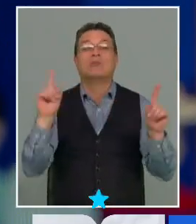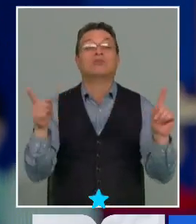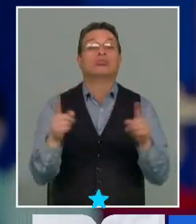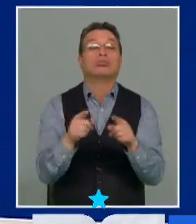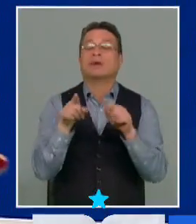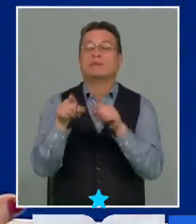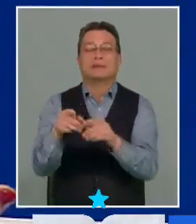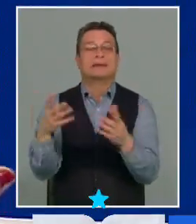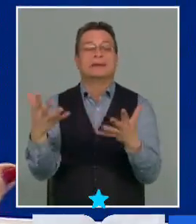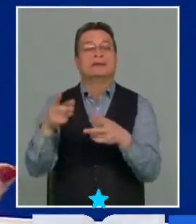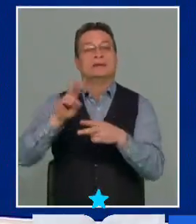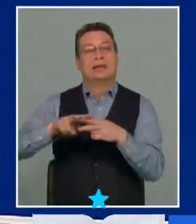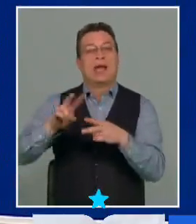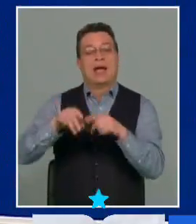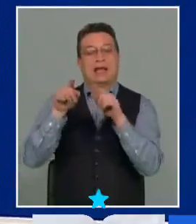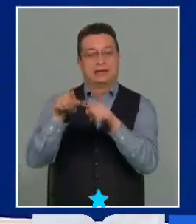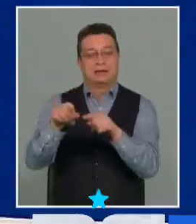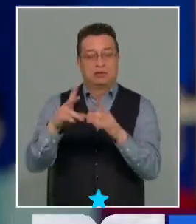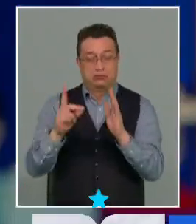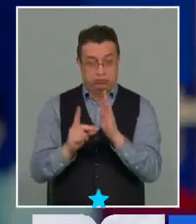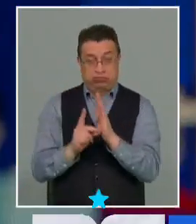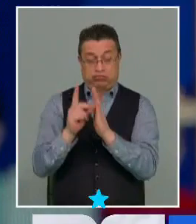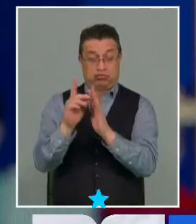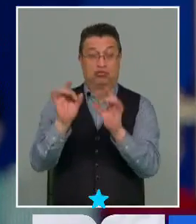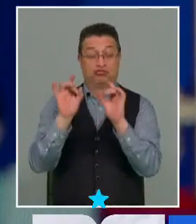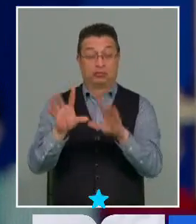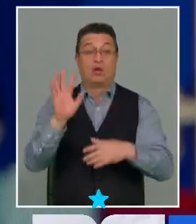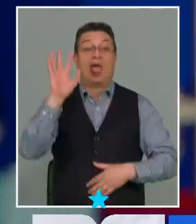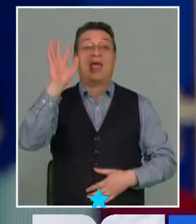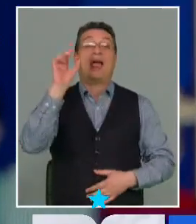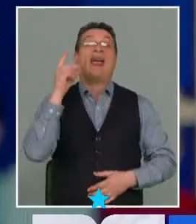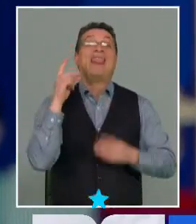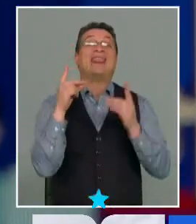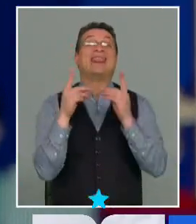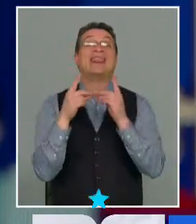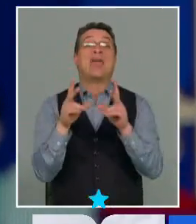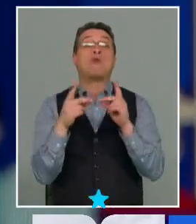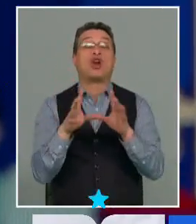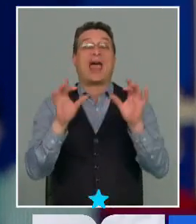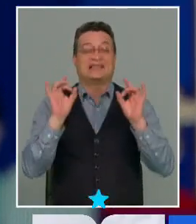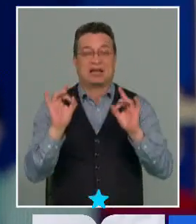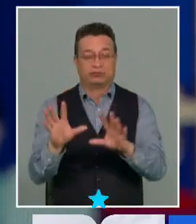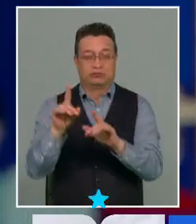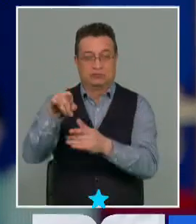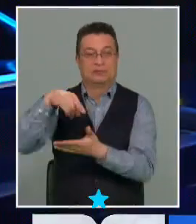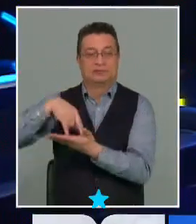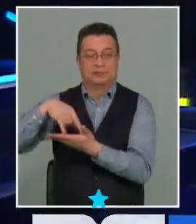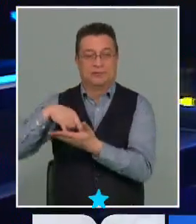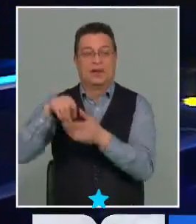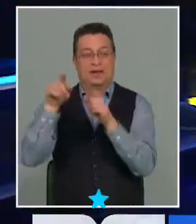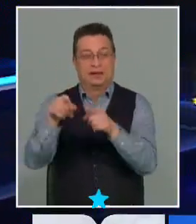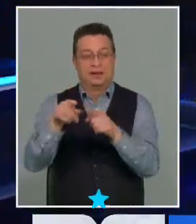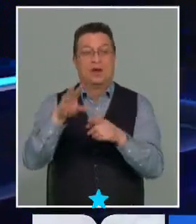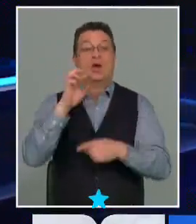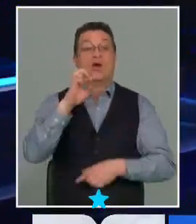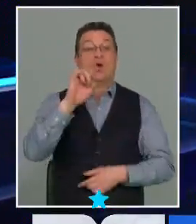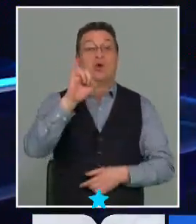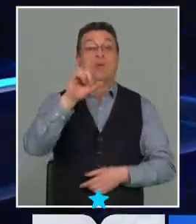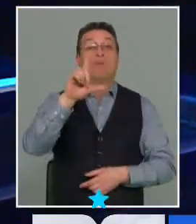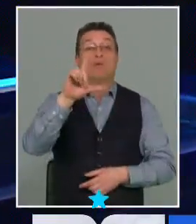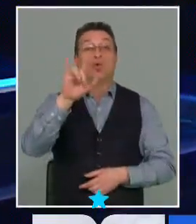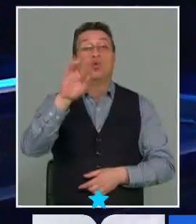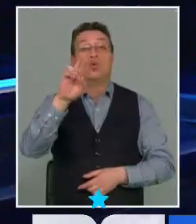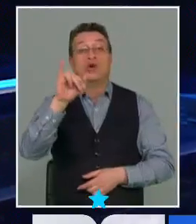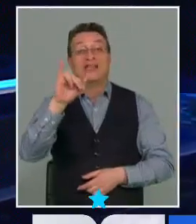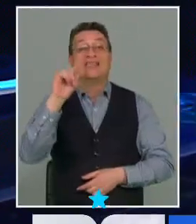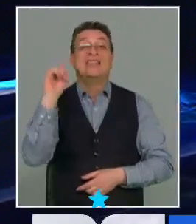deliberación y se desarrolla por esencia en las democracias en los parlamentos. Enseguida es un órgano plurinacional,